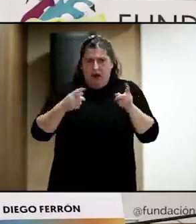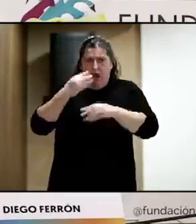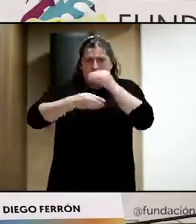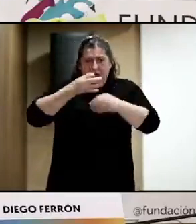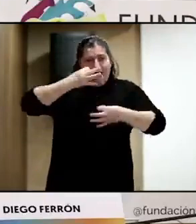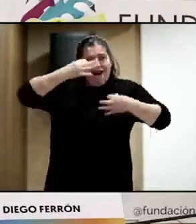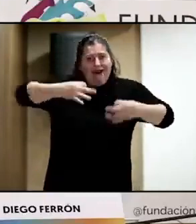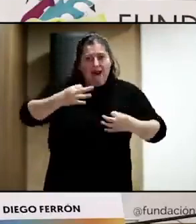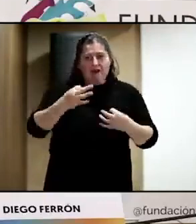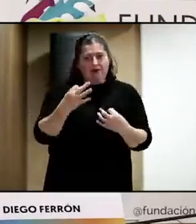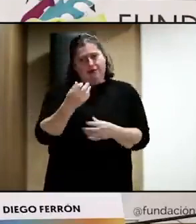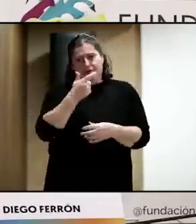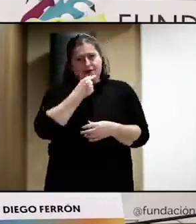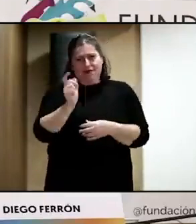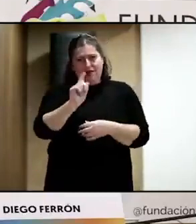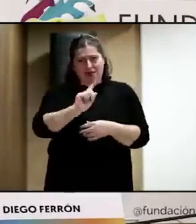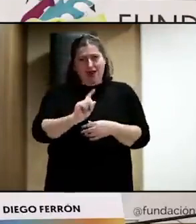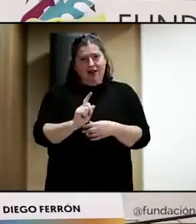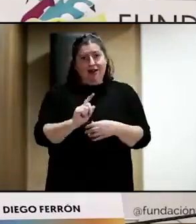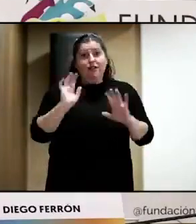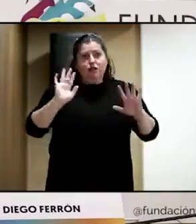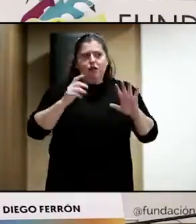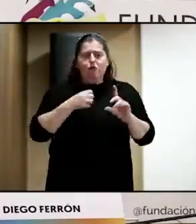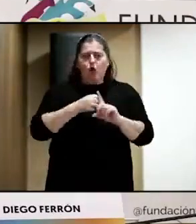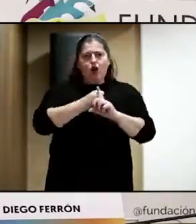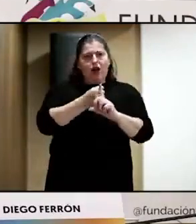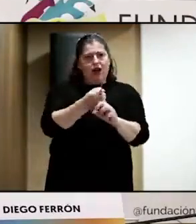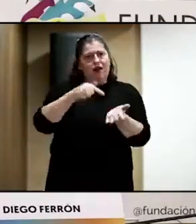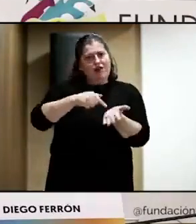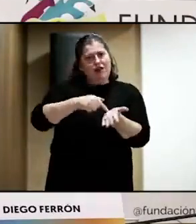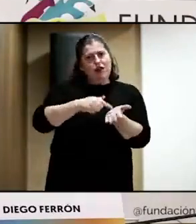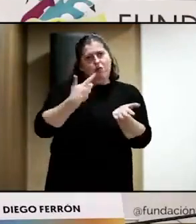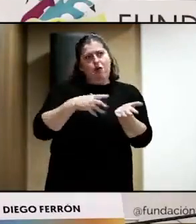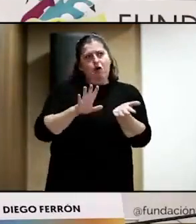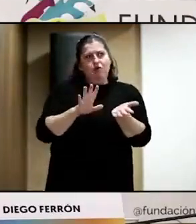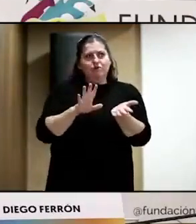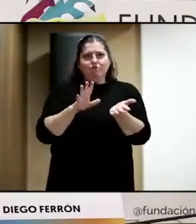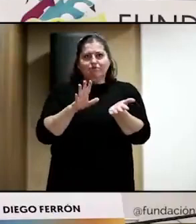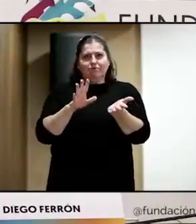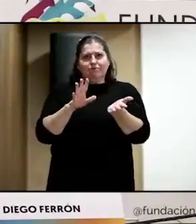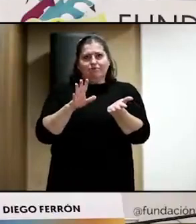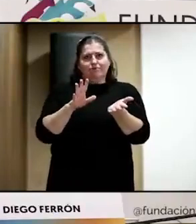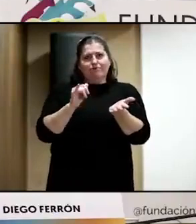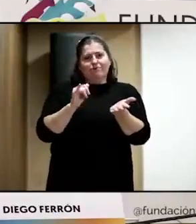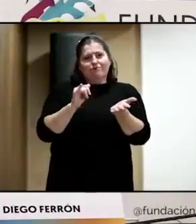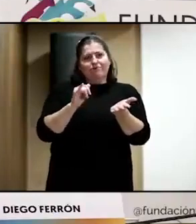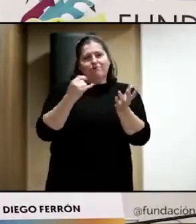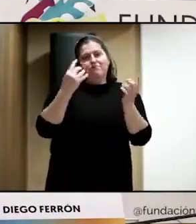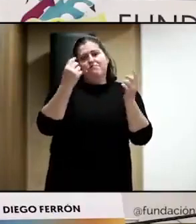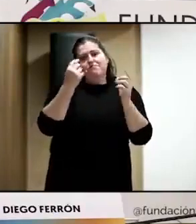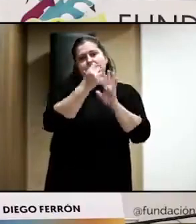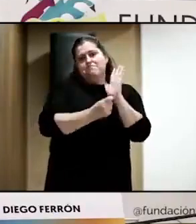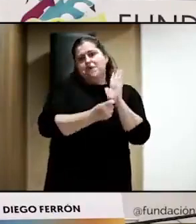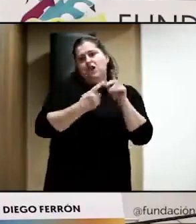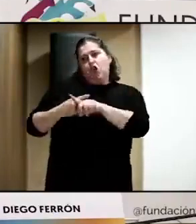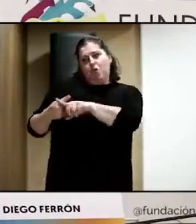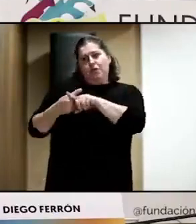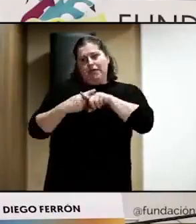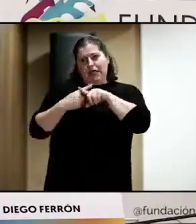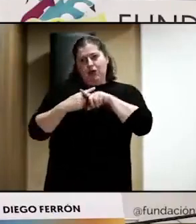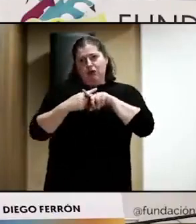eso ya no es tan fácil. Así que, bueno, esa reivindicación de esos méritos compartidos.